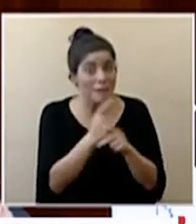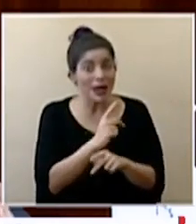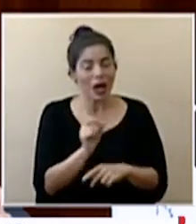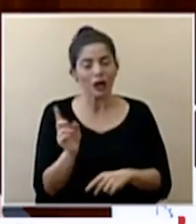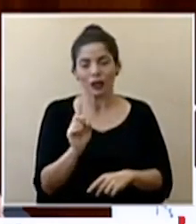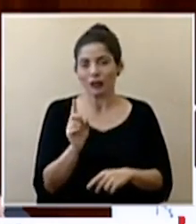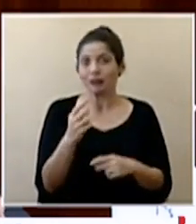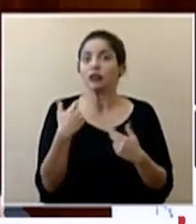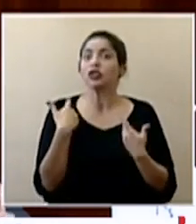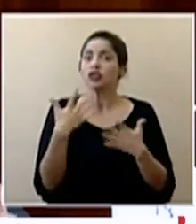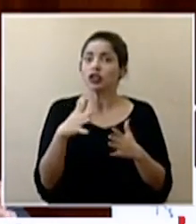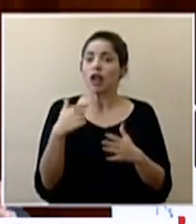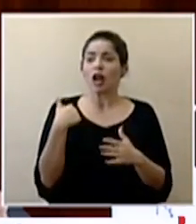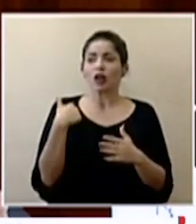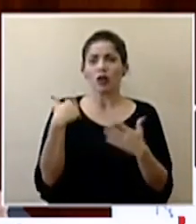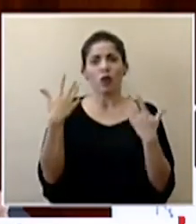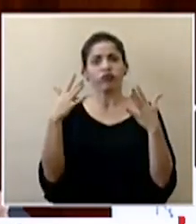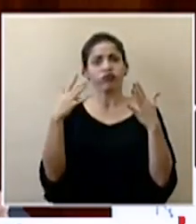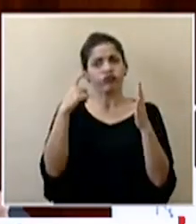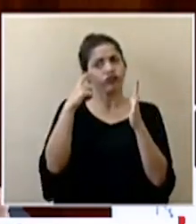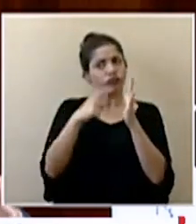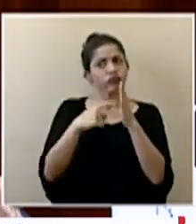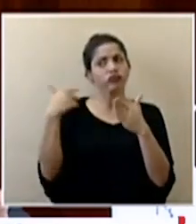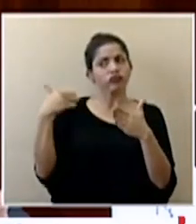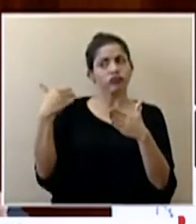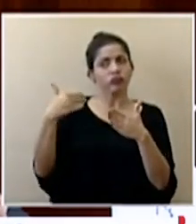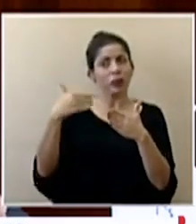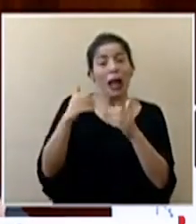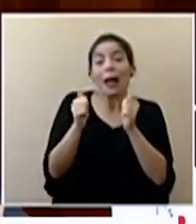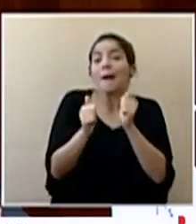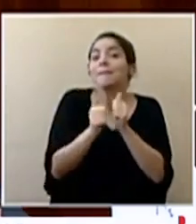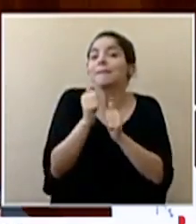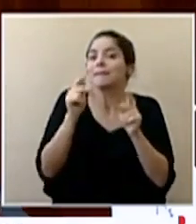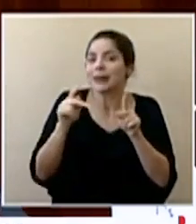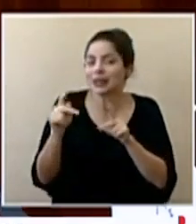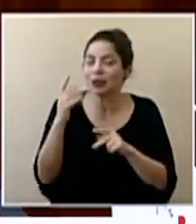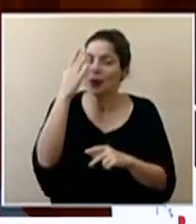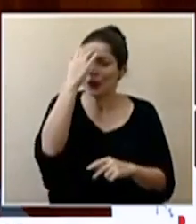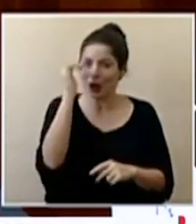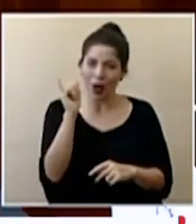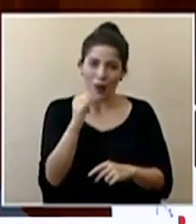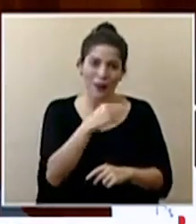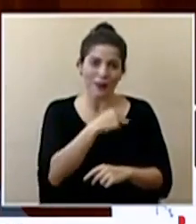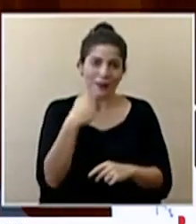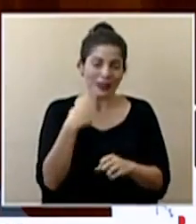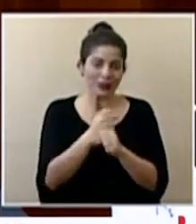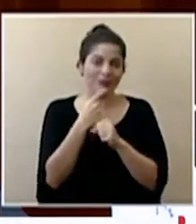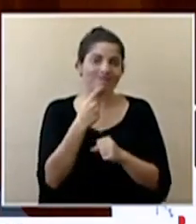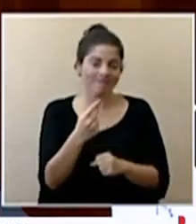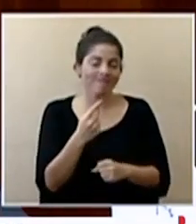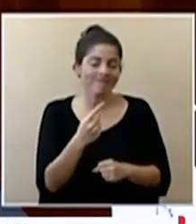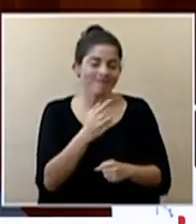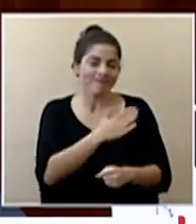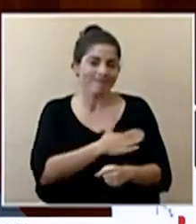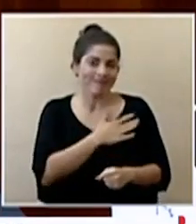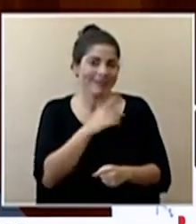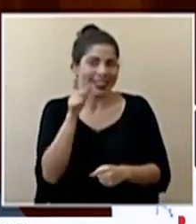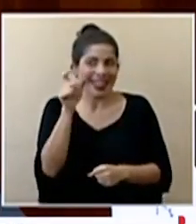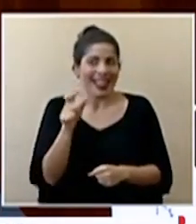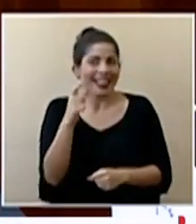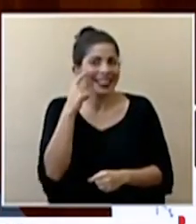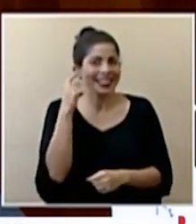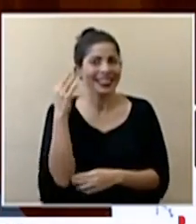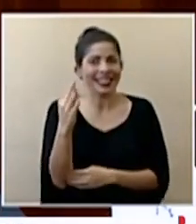aquí ahora hice el reconocimiento de que hemos estado la mayoría de la población porque como lo dice el Ministro de Seguridad lamentablemente él es el testigo